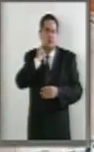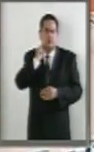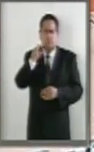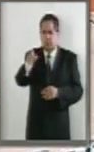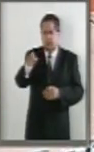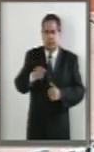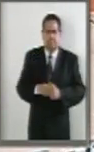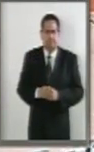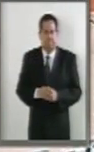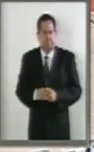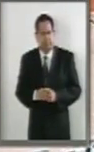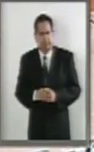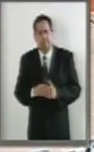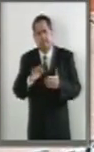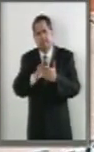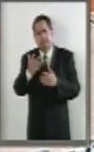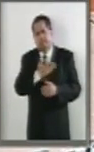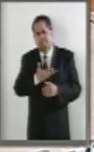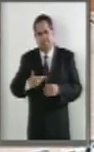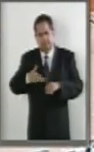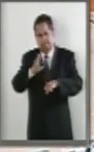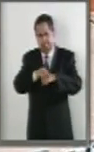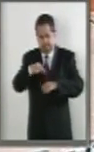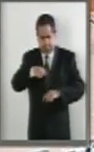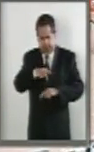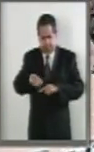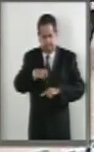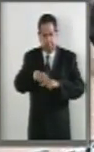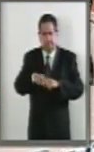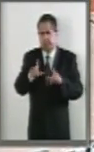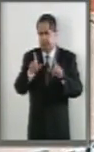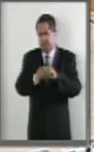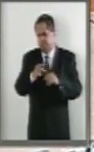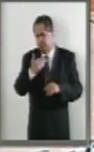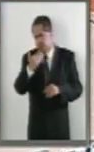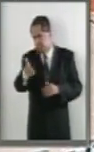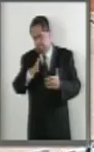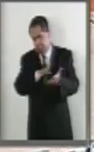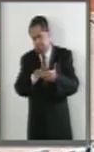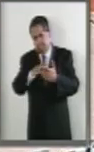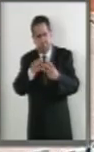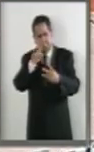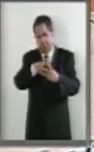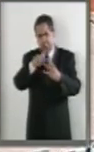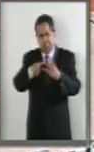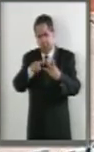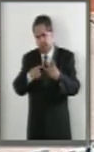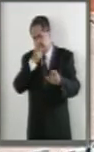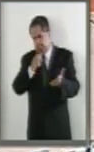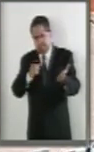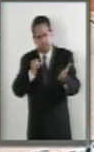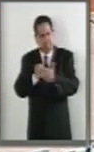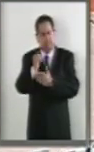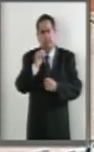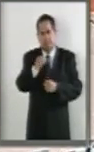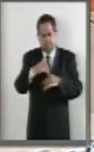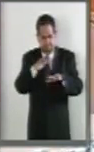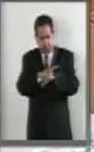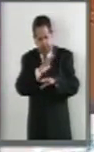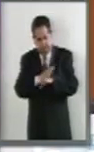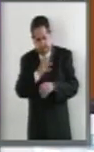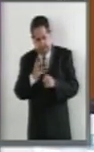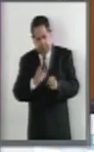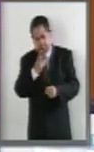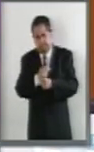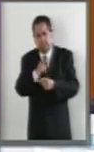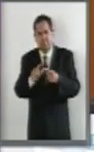Gracias, Presidenta. se me permite desde aquí, de mi escaño, sólo apoyar estos tres dictámenes, que son pequeñas modificaciones a